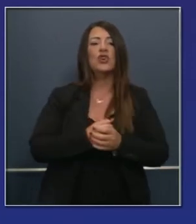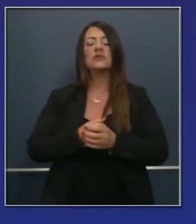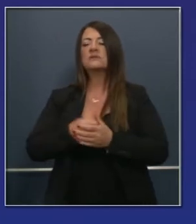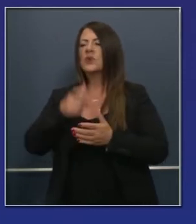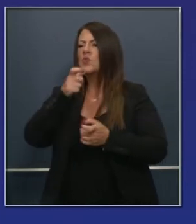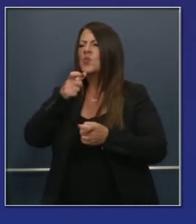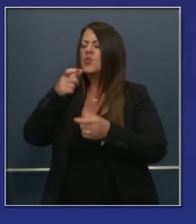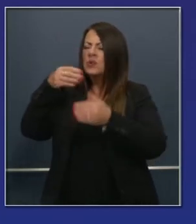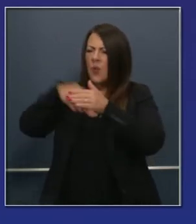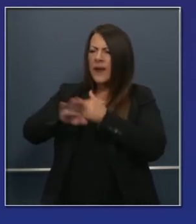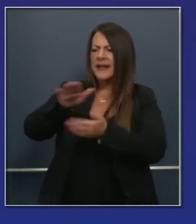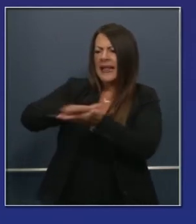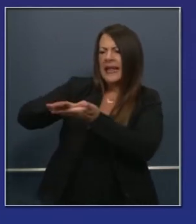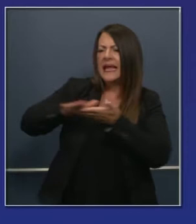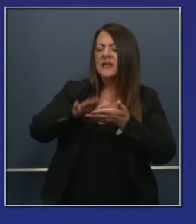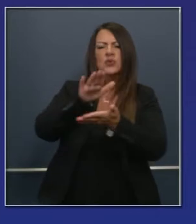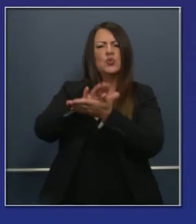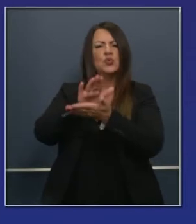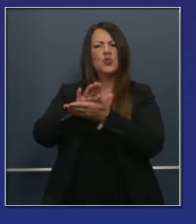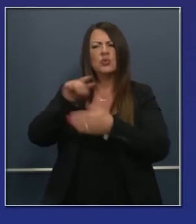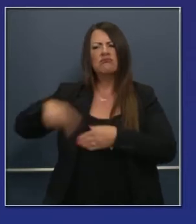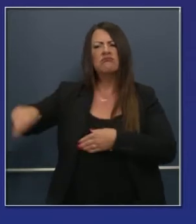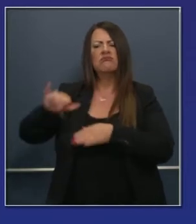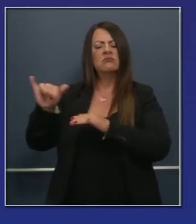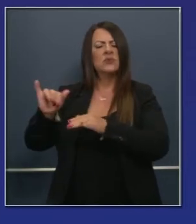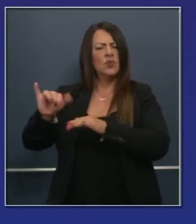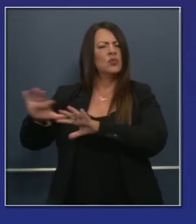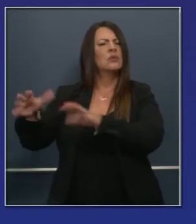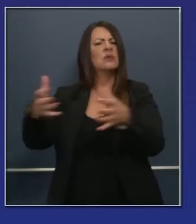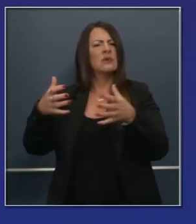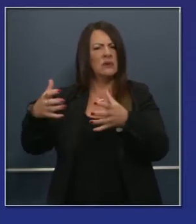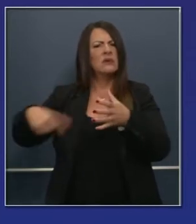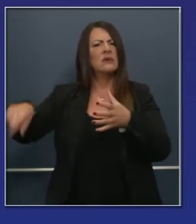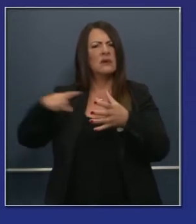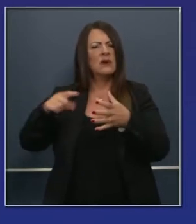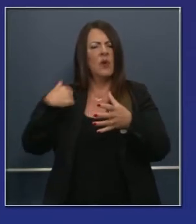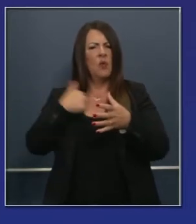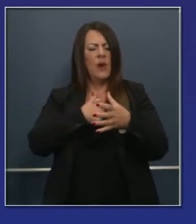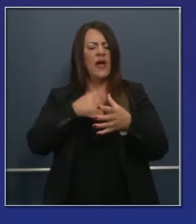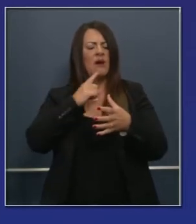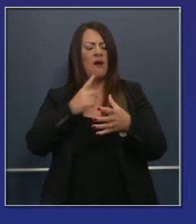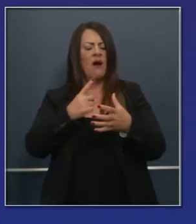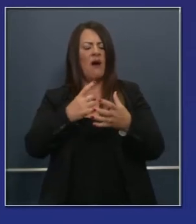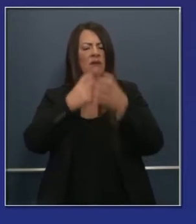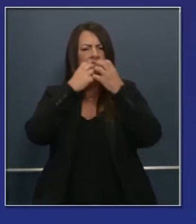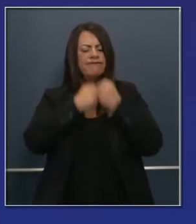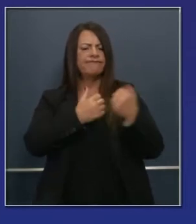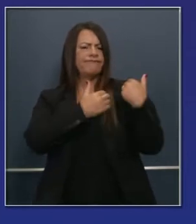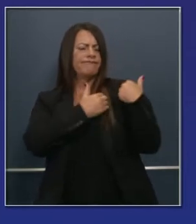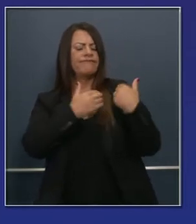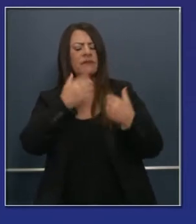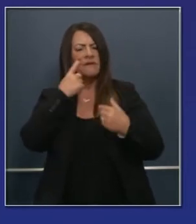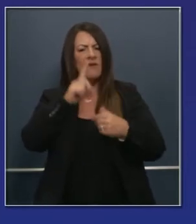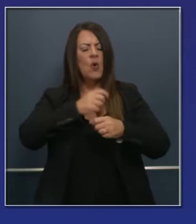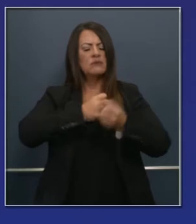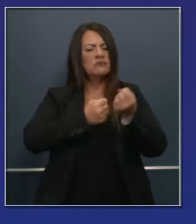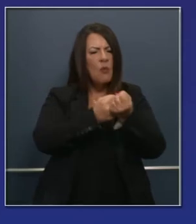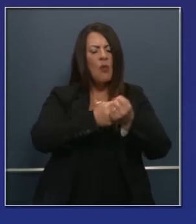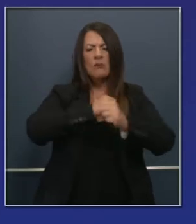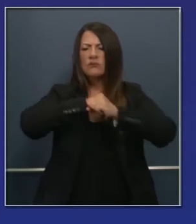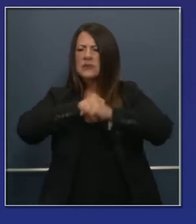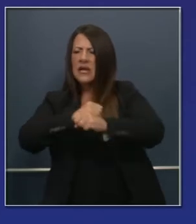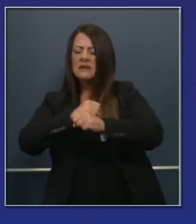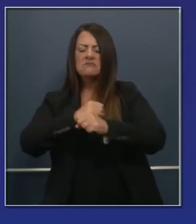los vedeles, todas las personas increíbles que hacen apoyo a los cuales también confiamos para que